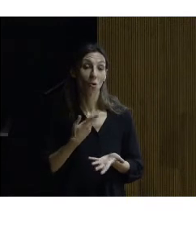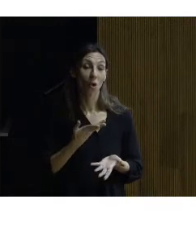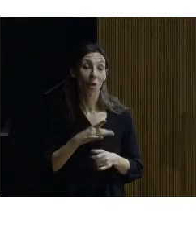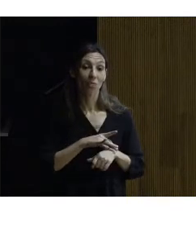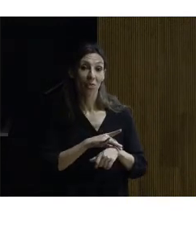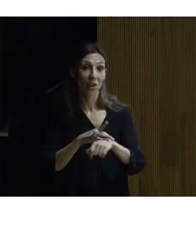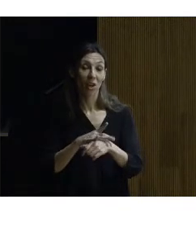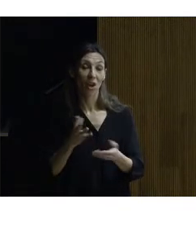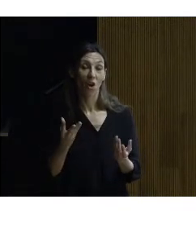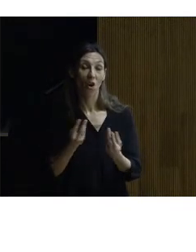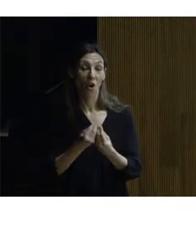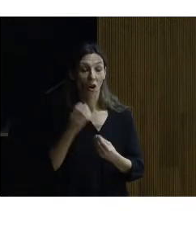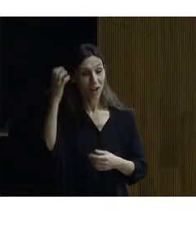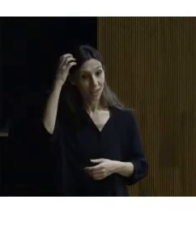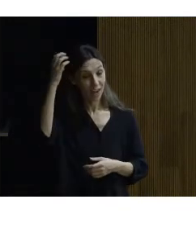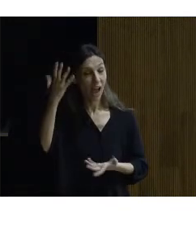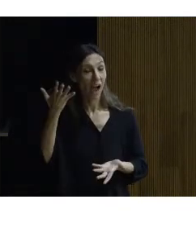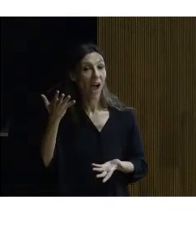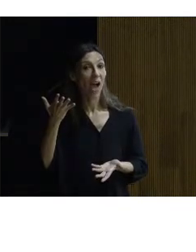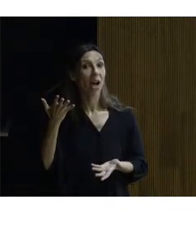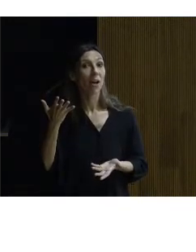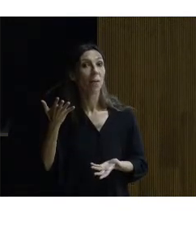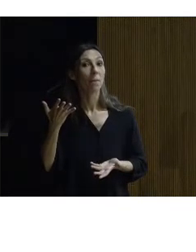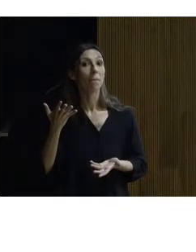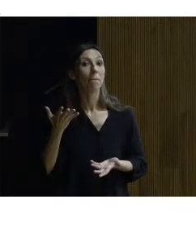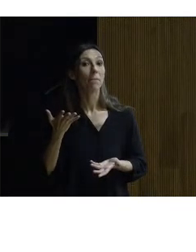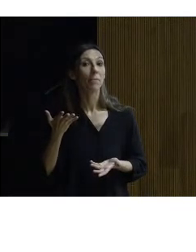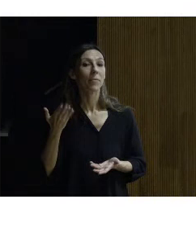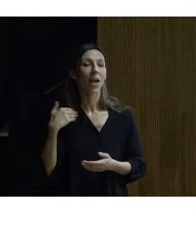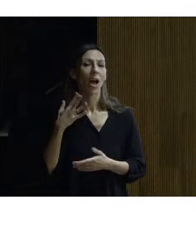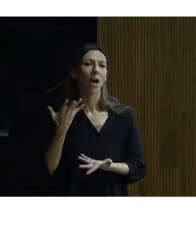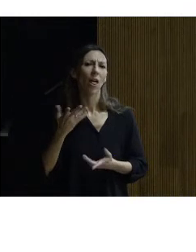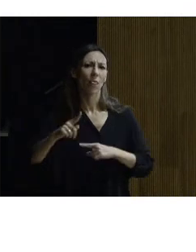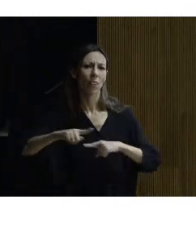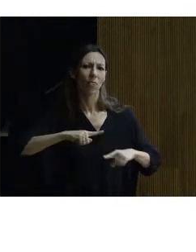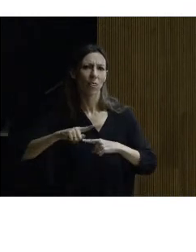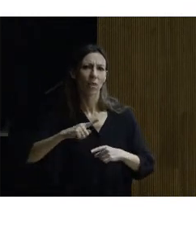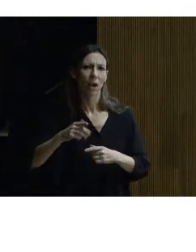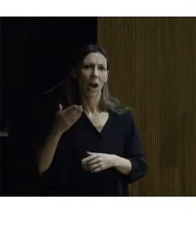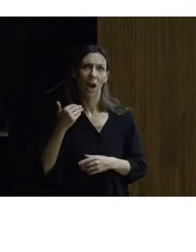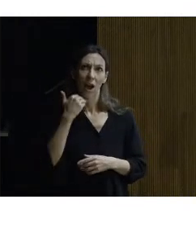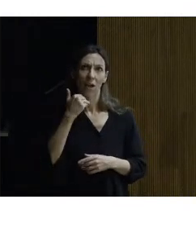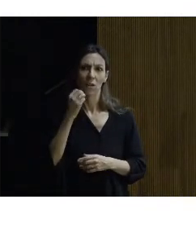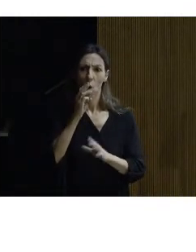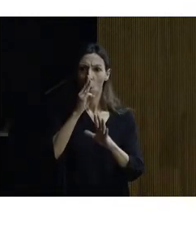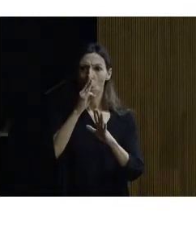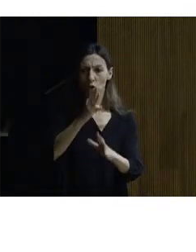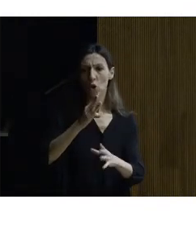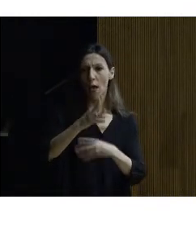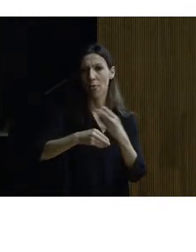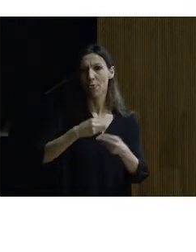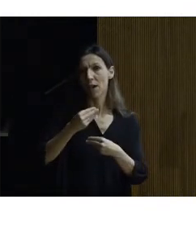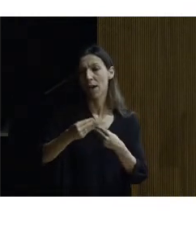pues decidió hace bastantes años hace casi ocho años en hacer alguna